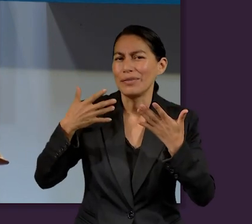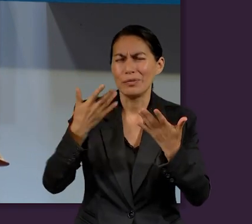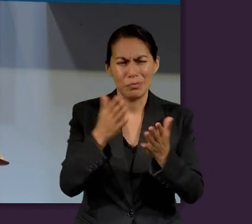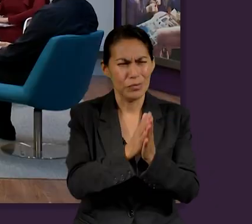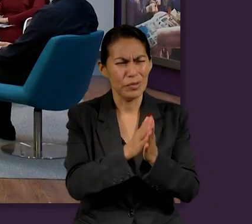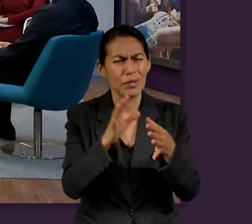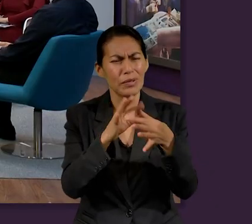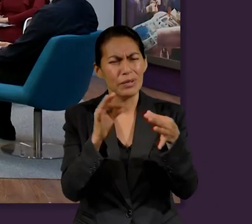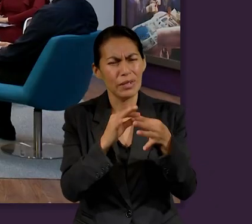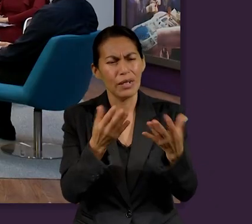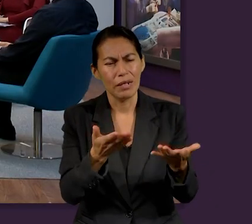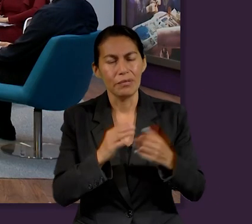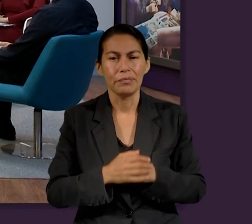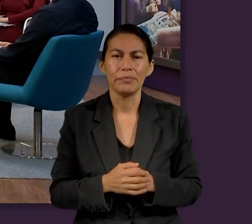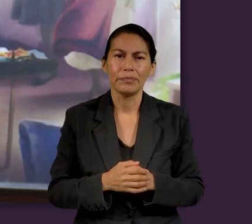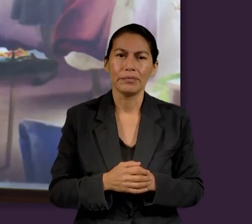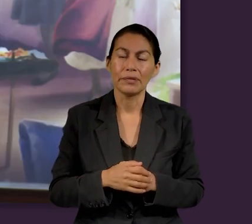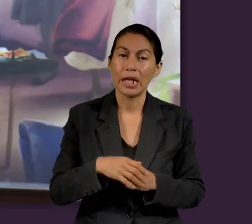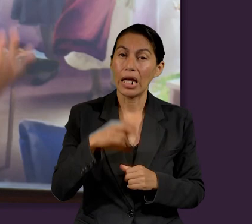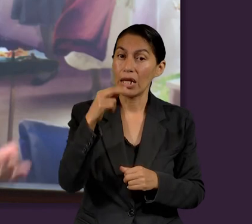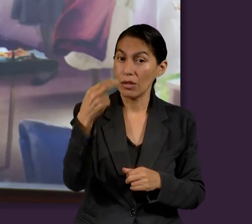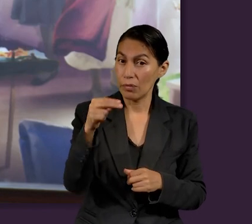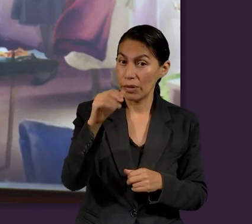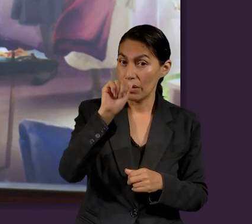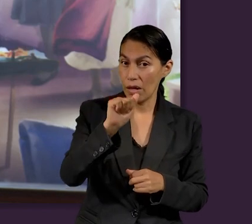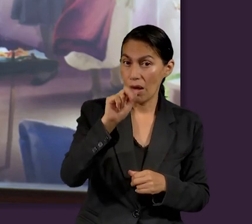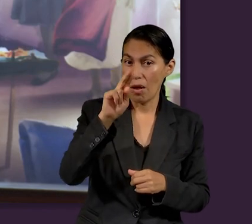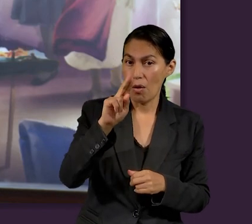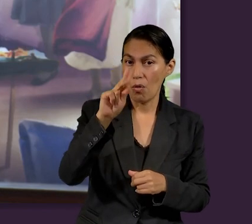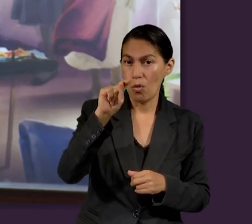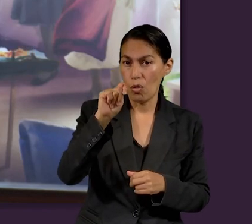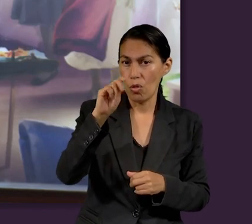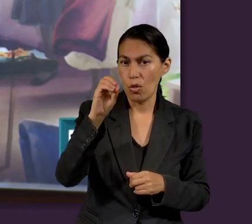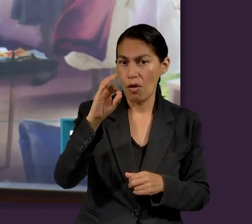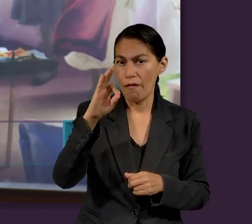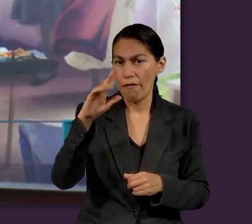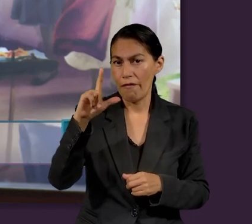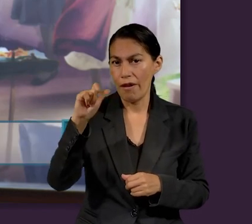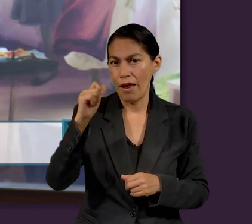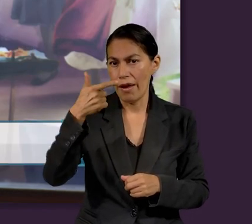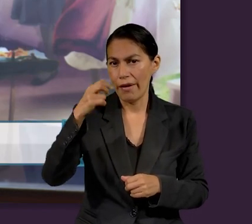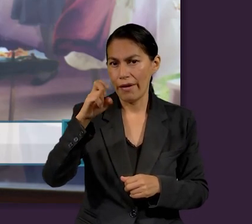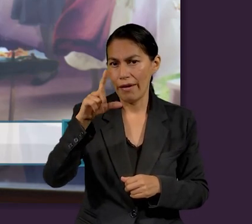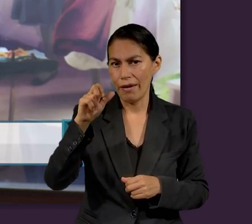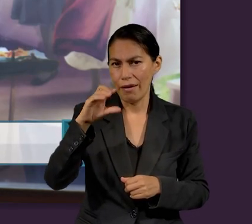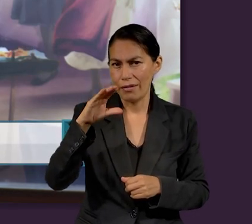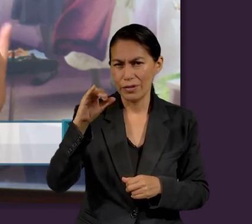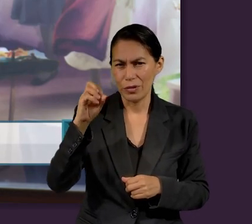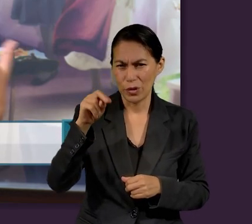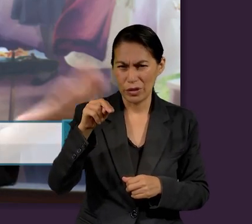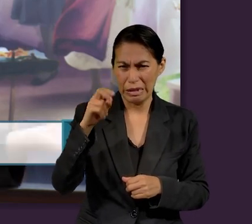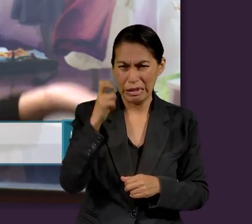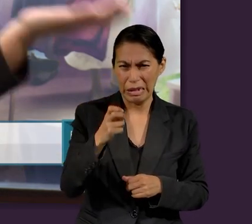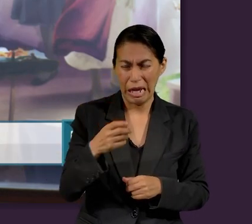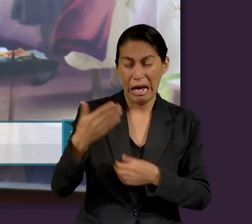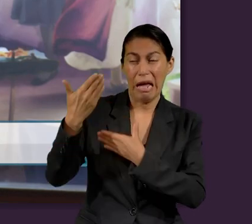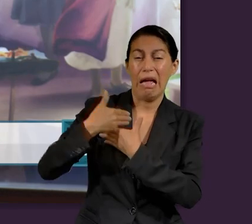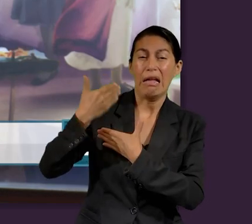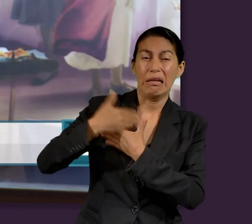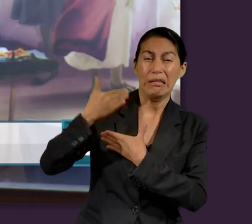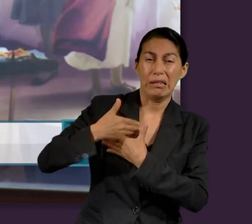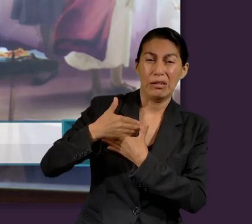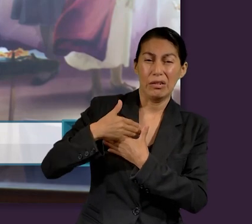aclaración, por favor, Fanny. Es lo que es la autoflagelación, ¿no? Que esta es una práctica de autocastigo que se viene